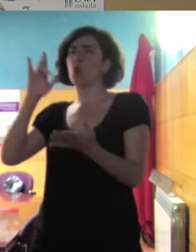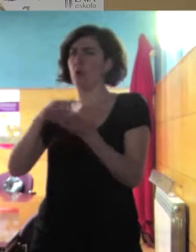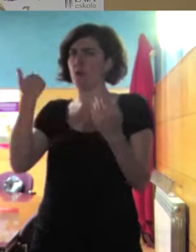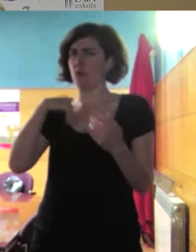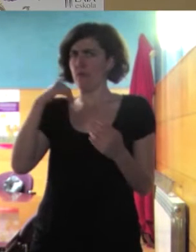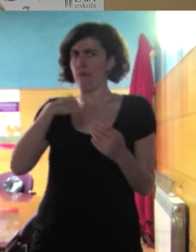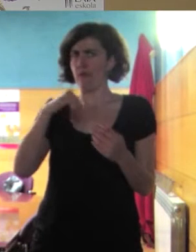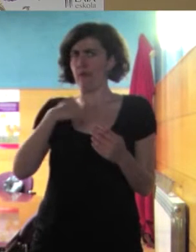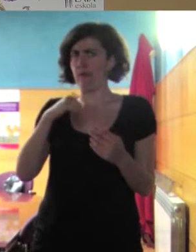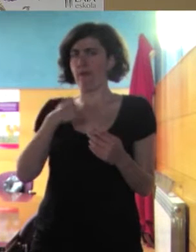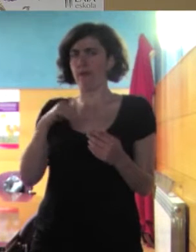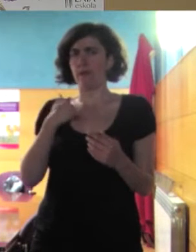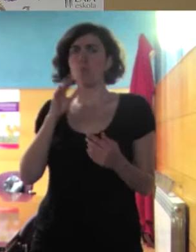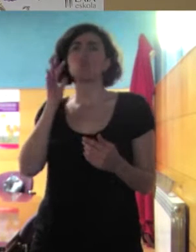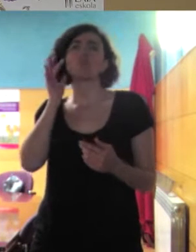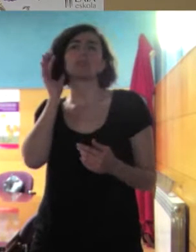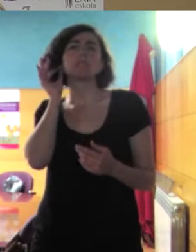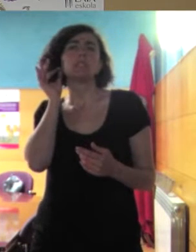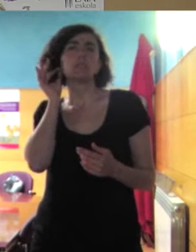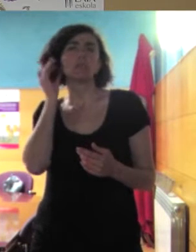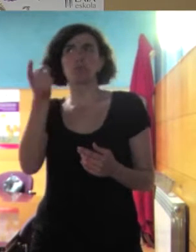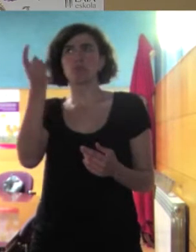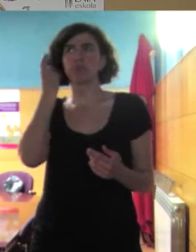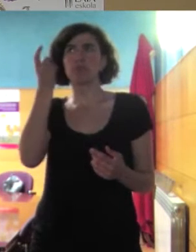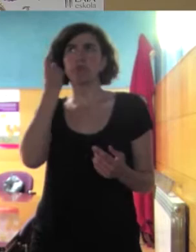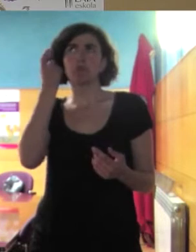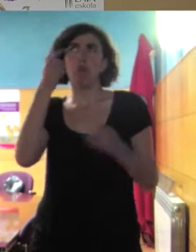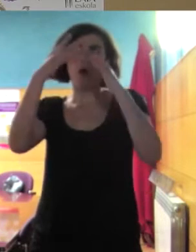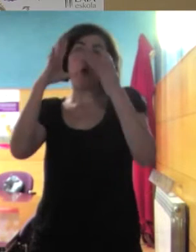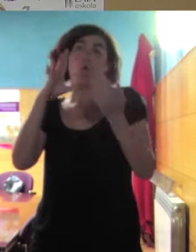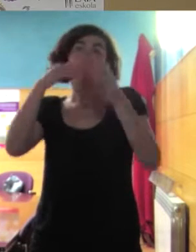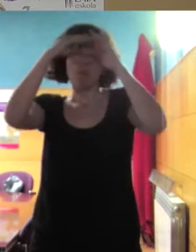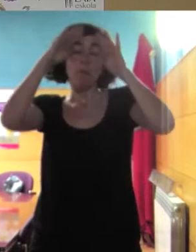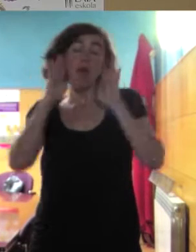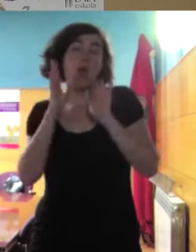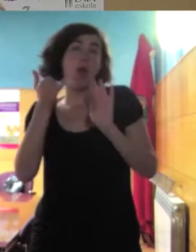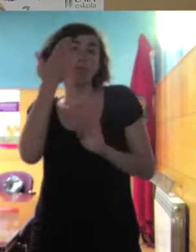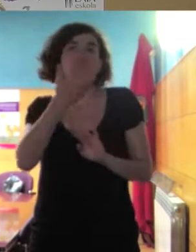de chavalas que pues no son aceptadas en un centro por llevar pañuelo